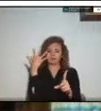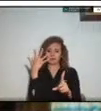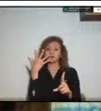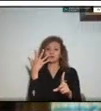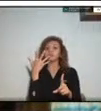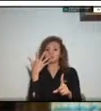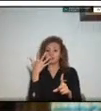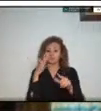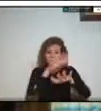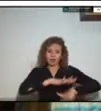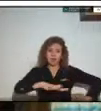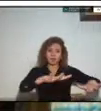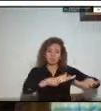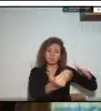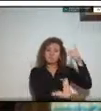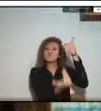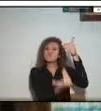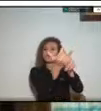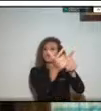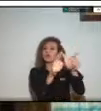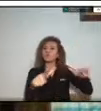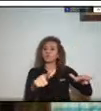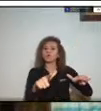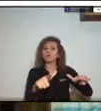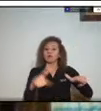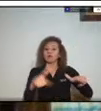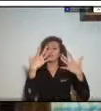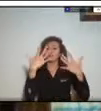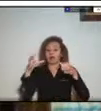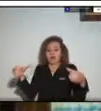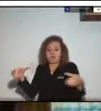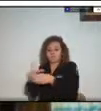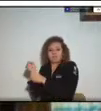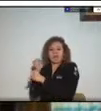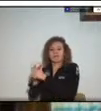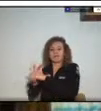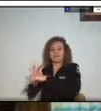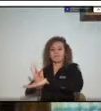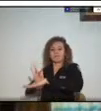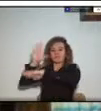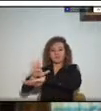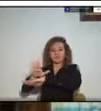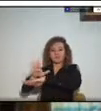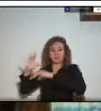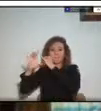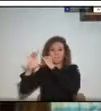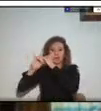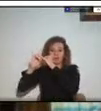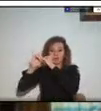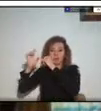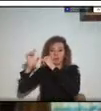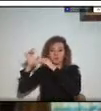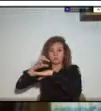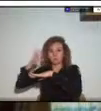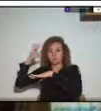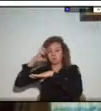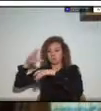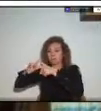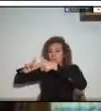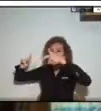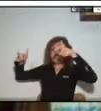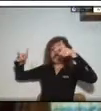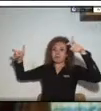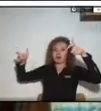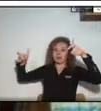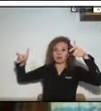podemos recepcionar hemos ampliado el grupo el equipo de médicos veterinarios profesionales en las diferentes regionales del departamento